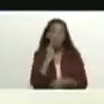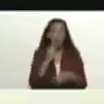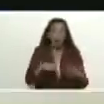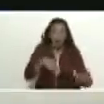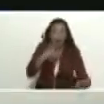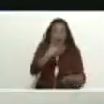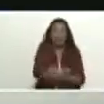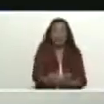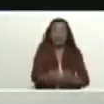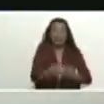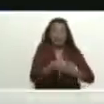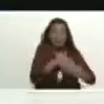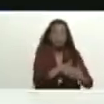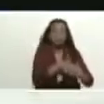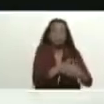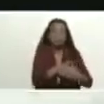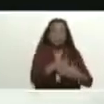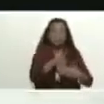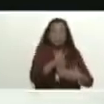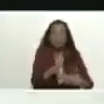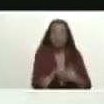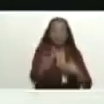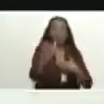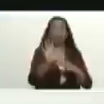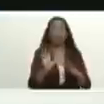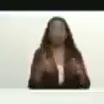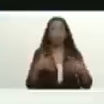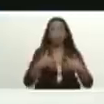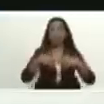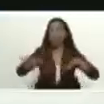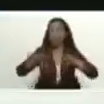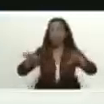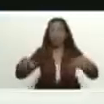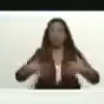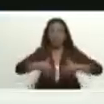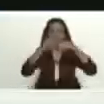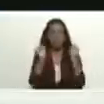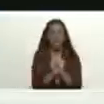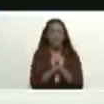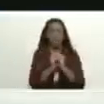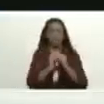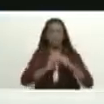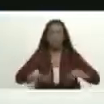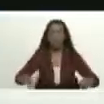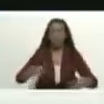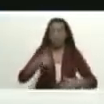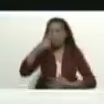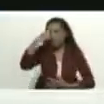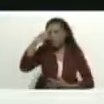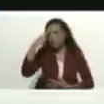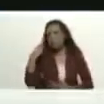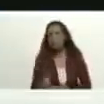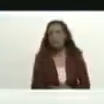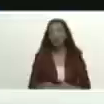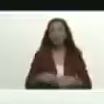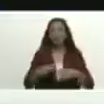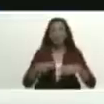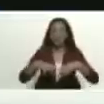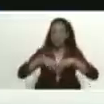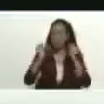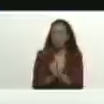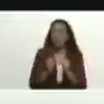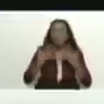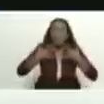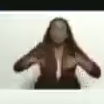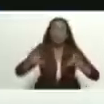para tratar de dividirnos de vernos enfrentados de desgastarnos de destruir la